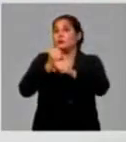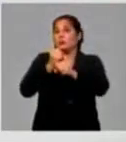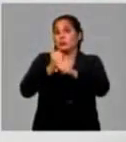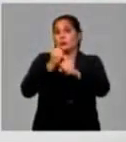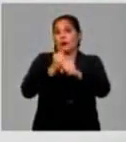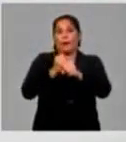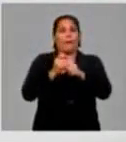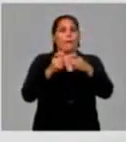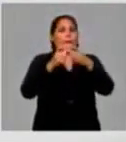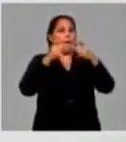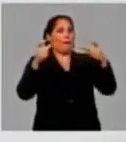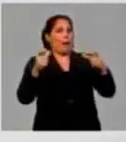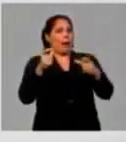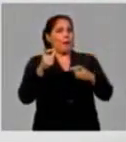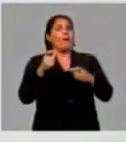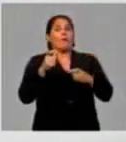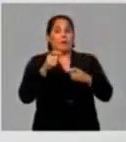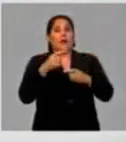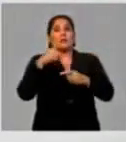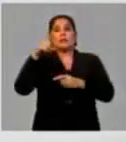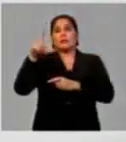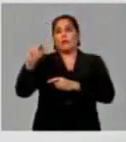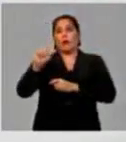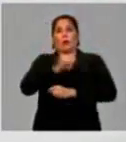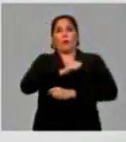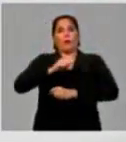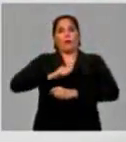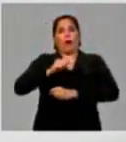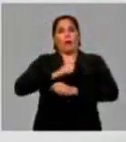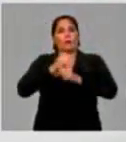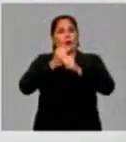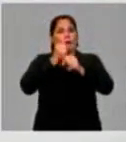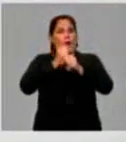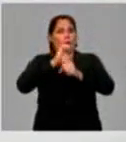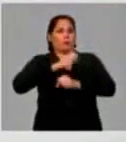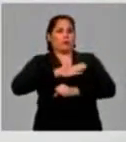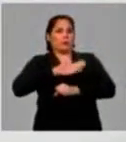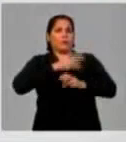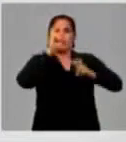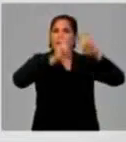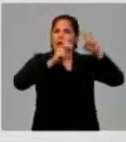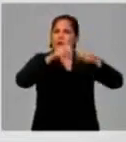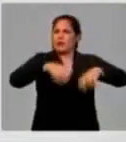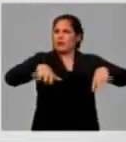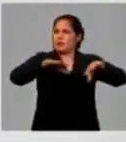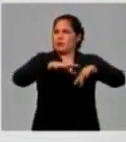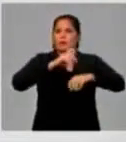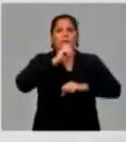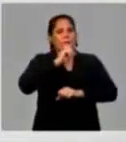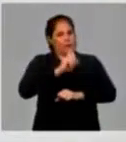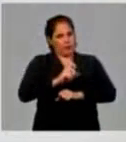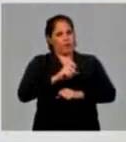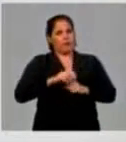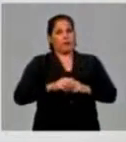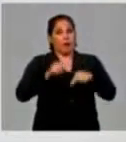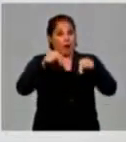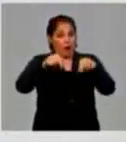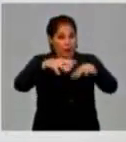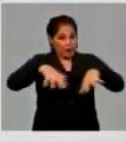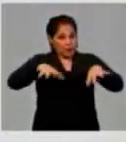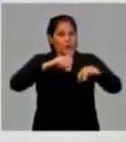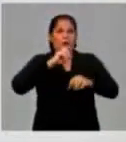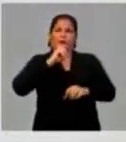generalmente los de mayor calificación, migraron al sector privado. Y muchos talleres tienen una situación difícil, mucho más ahora